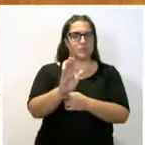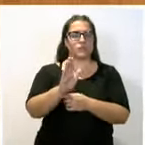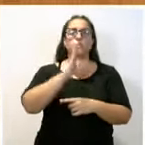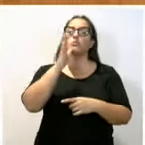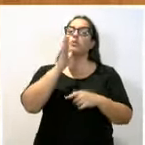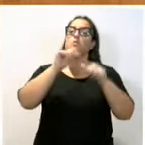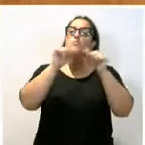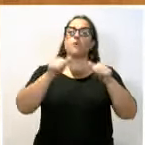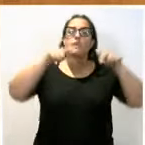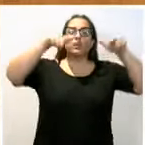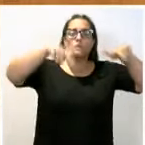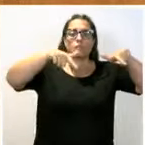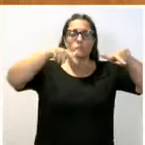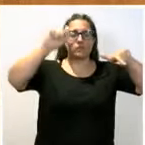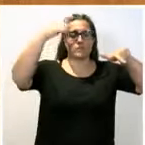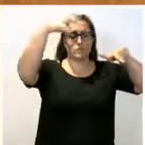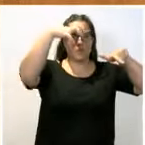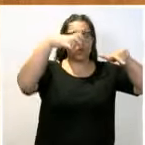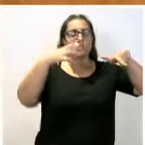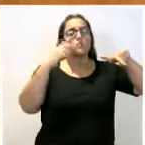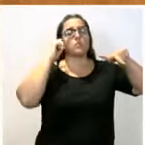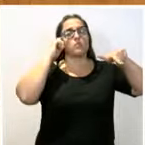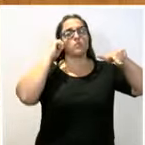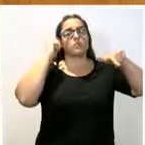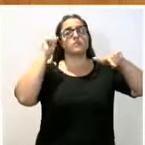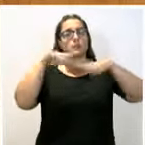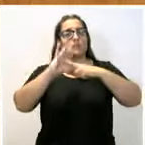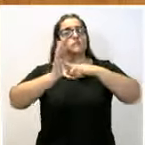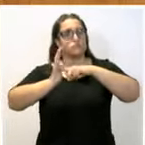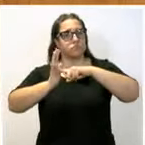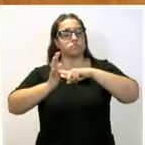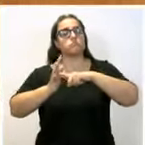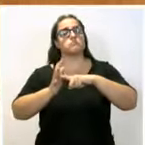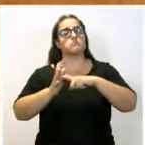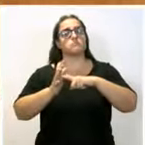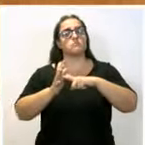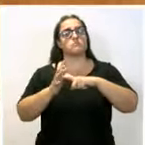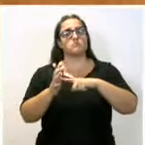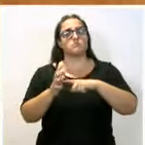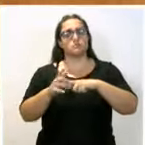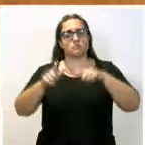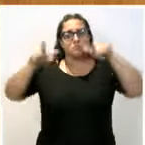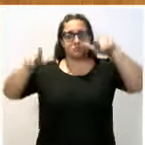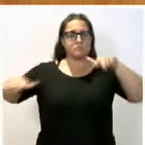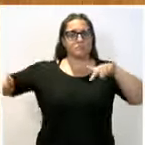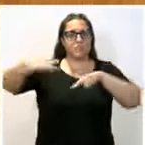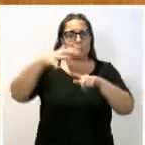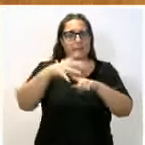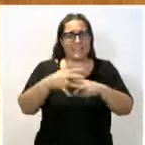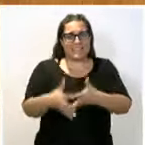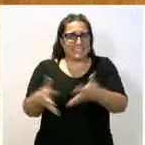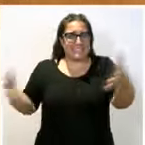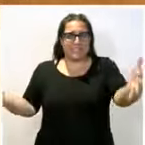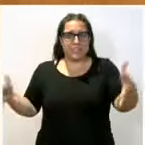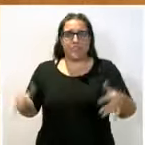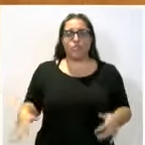el modelo de instalación de placas fotovoltaicas y aerogeneradores, macroparques en el ámbito de la España vaciada, de la España